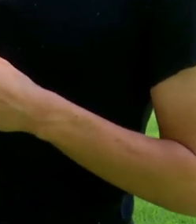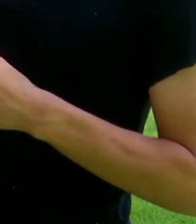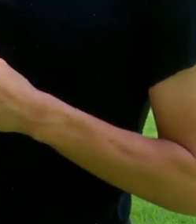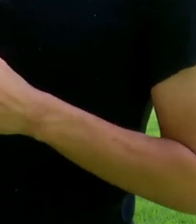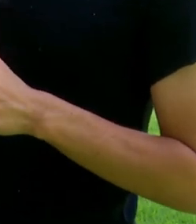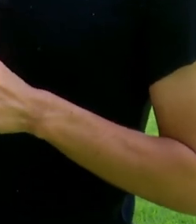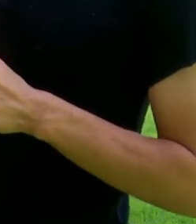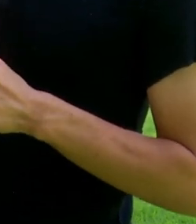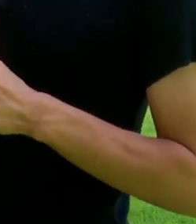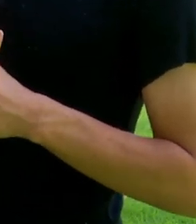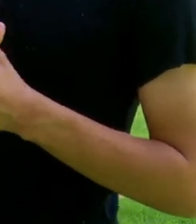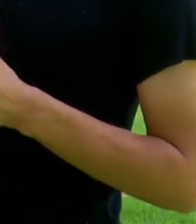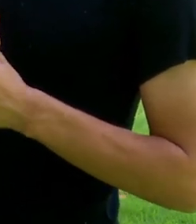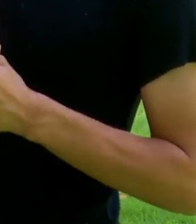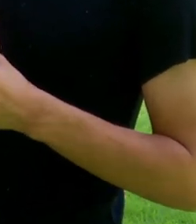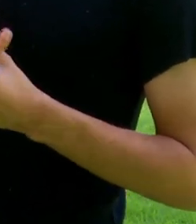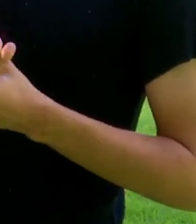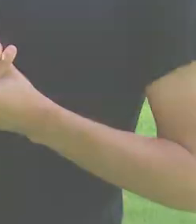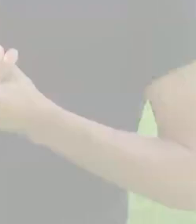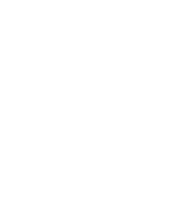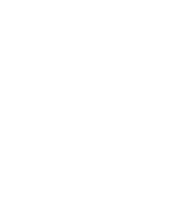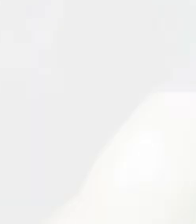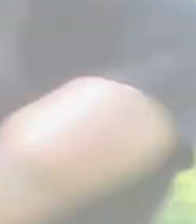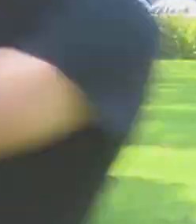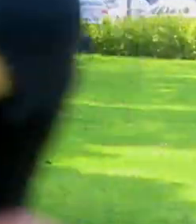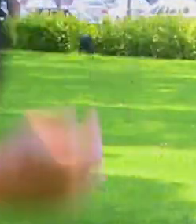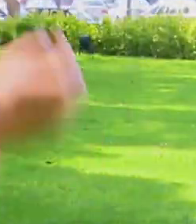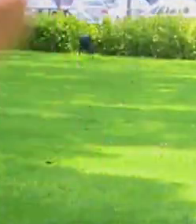Y ojalá te sientas algún día muy orgullosa de mí.